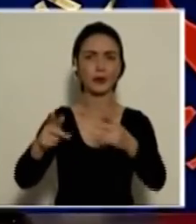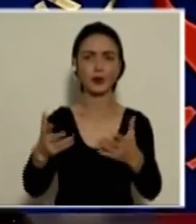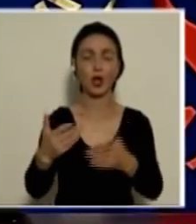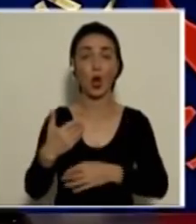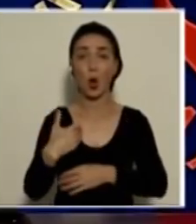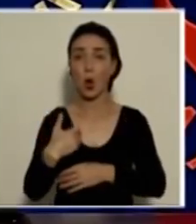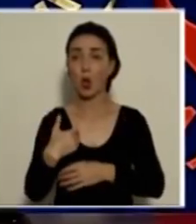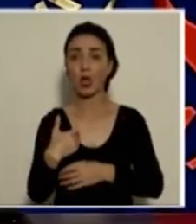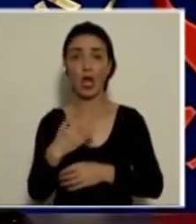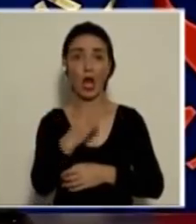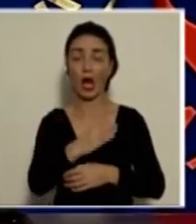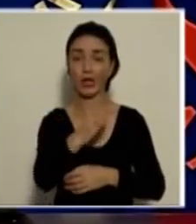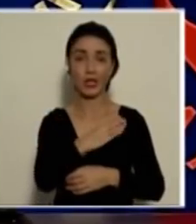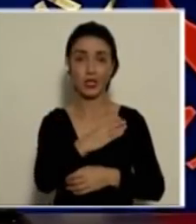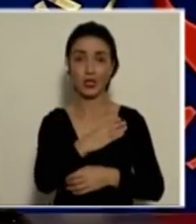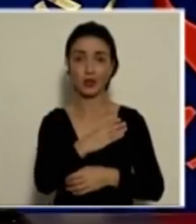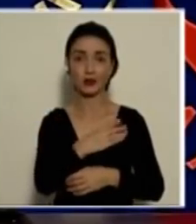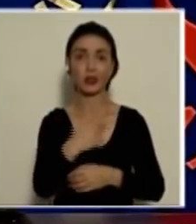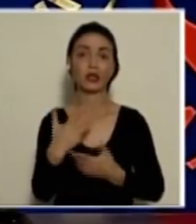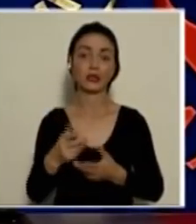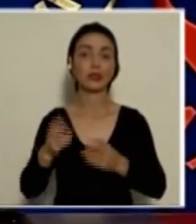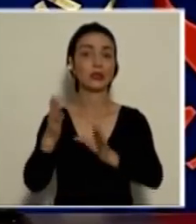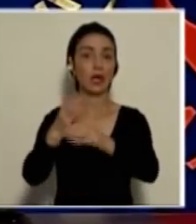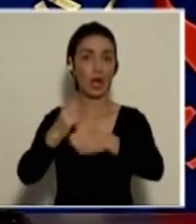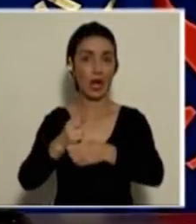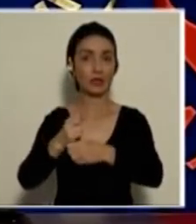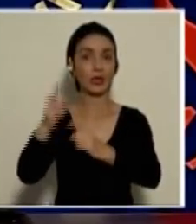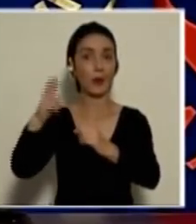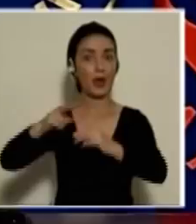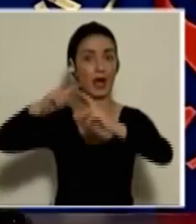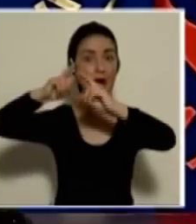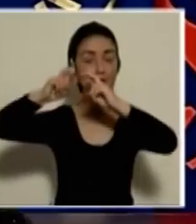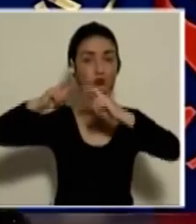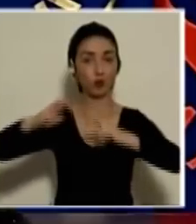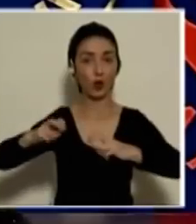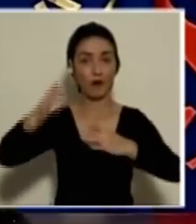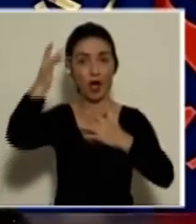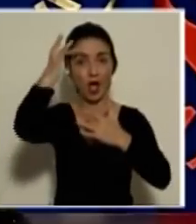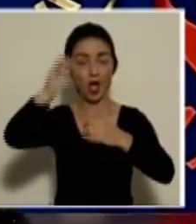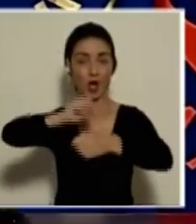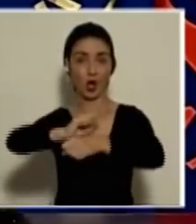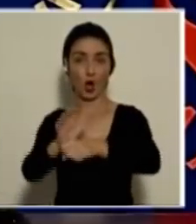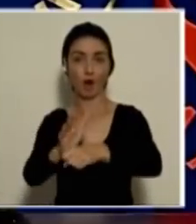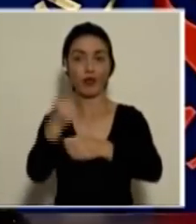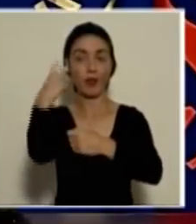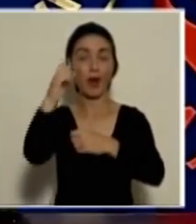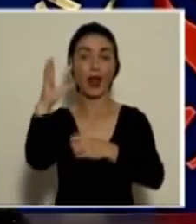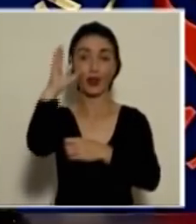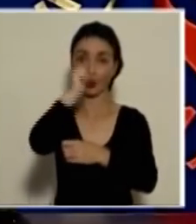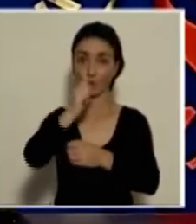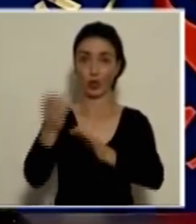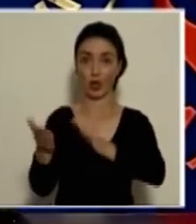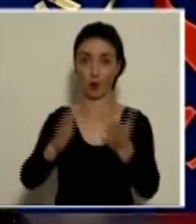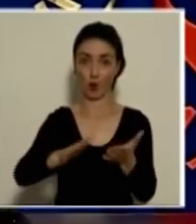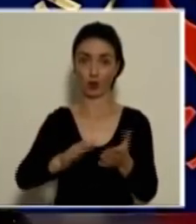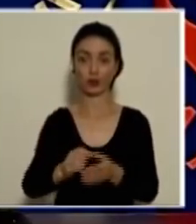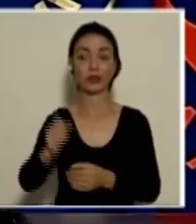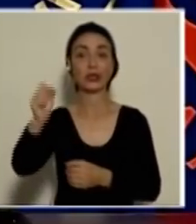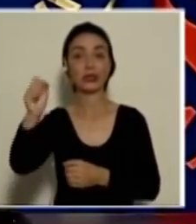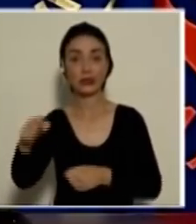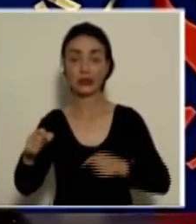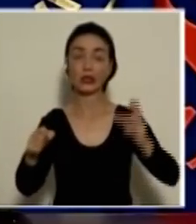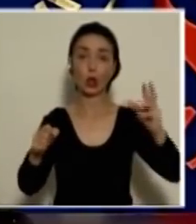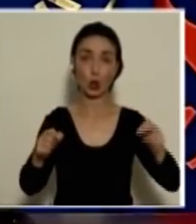o no tiene causa, pues se tamiza o se le hace la prueba del COVID para aclarar la causa de la muerte, si fue o no fue